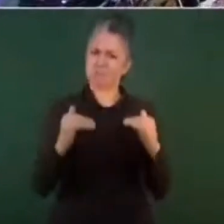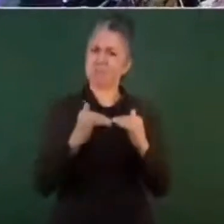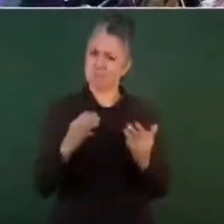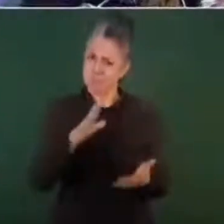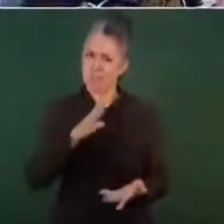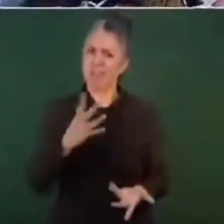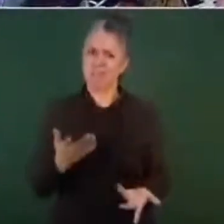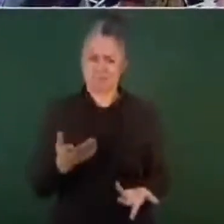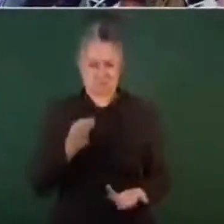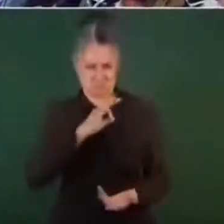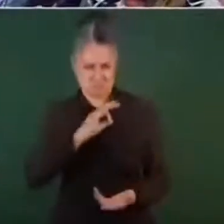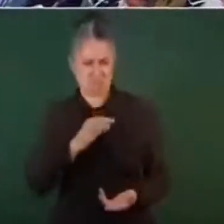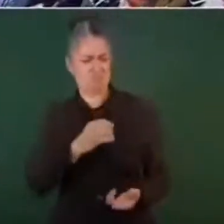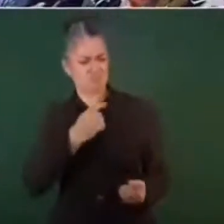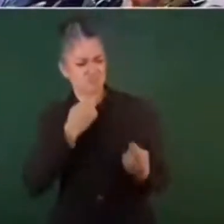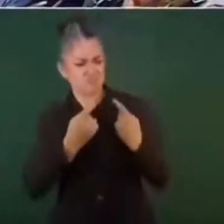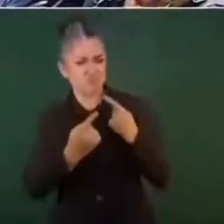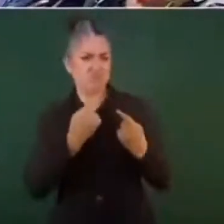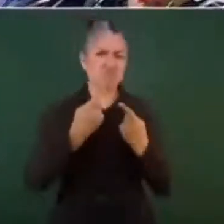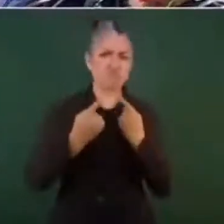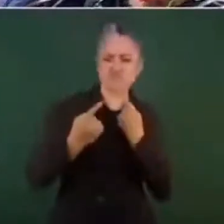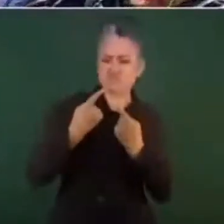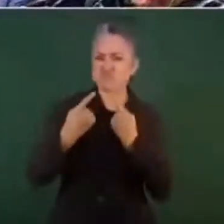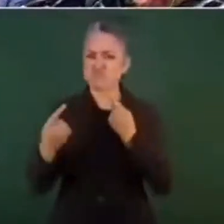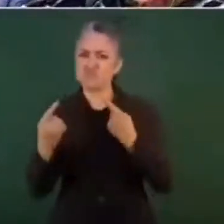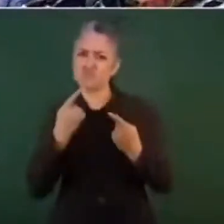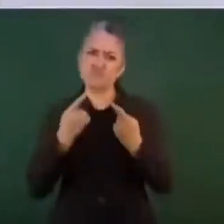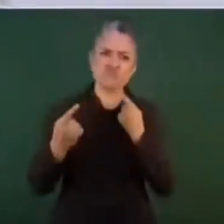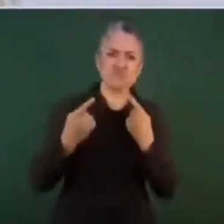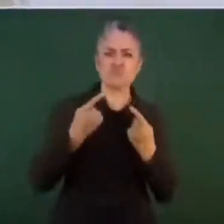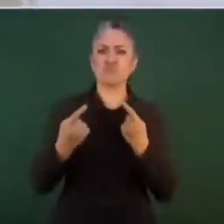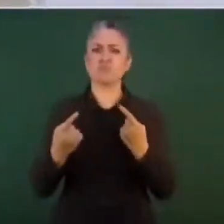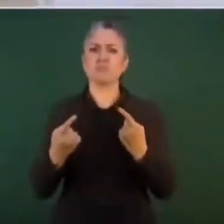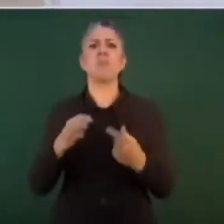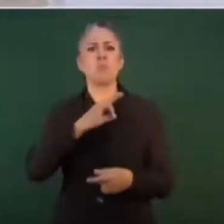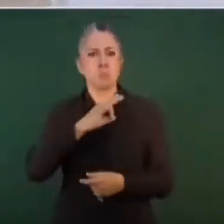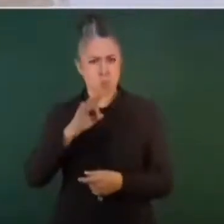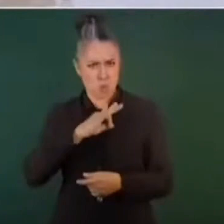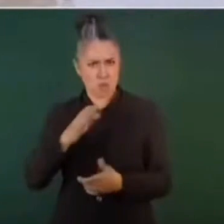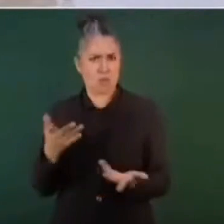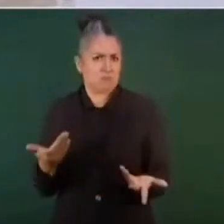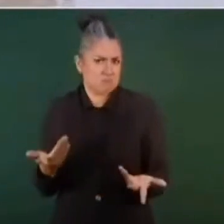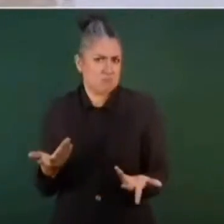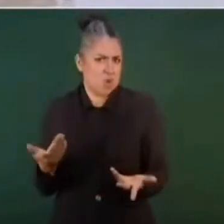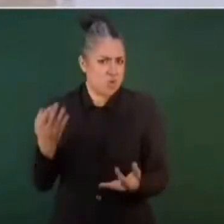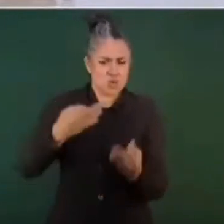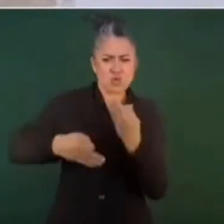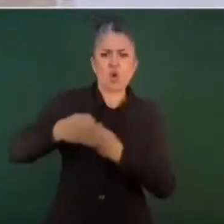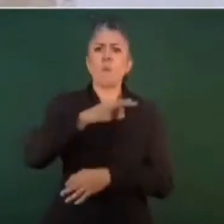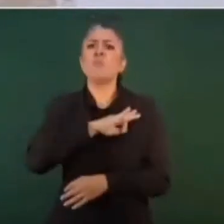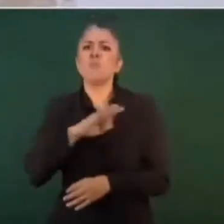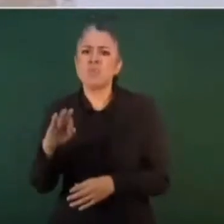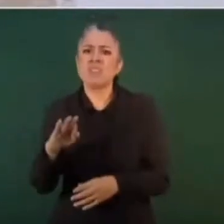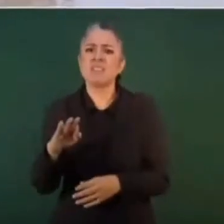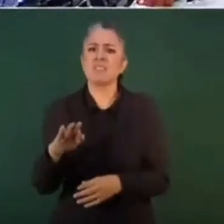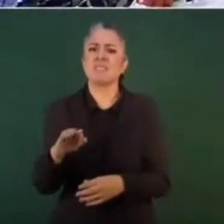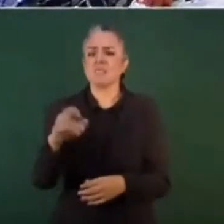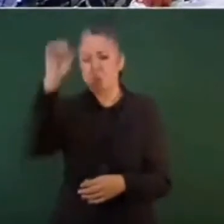debatir y podemos todos dar nuestro punto de vista